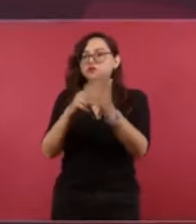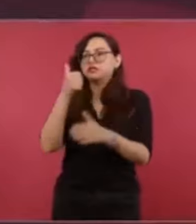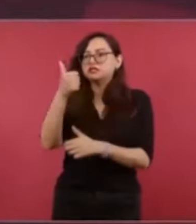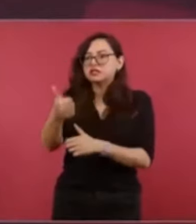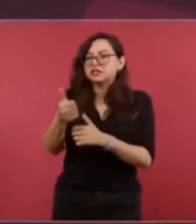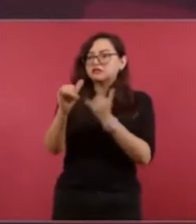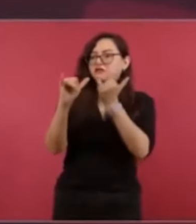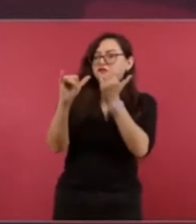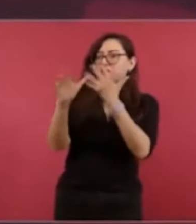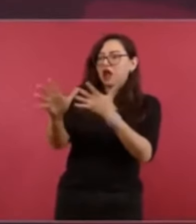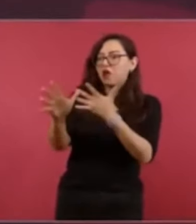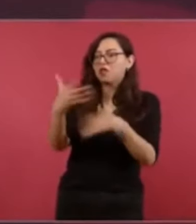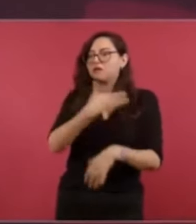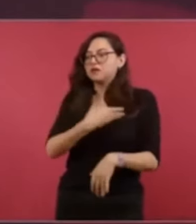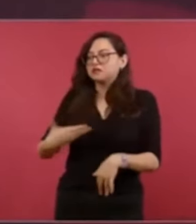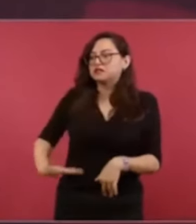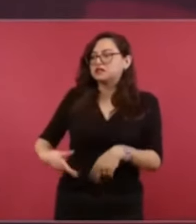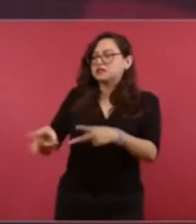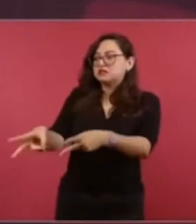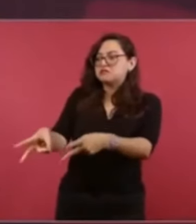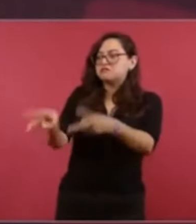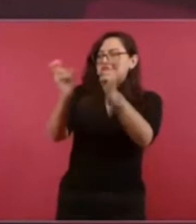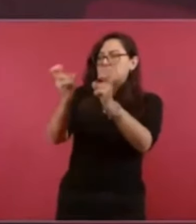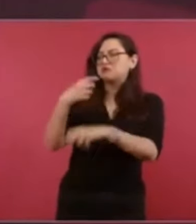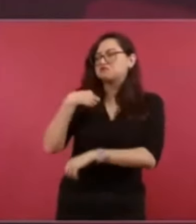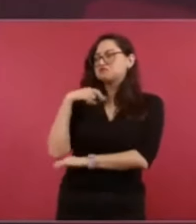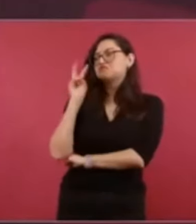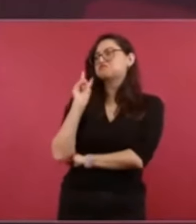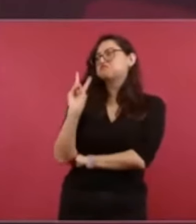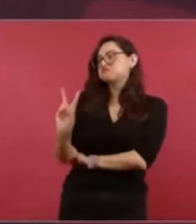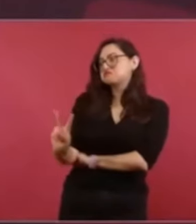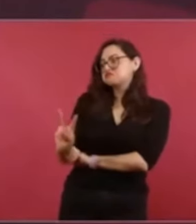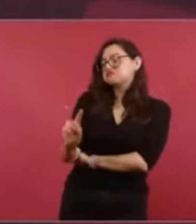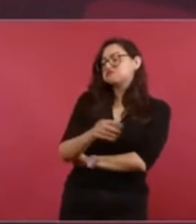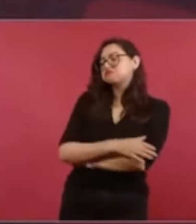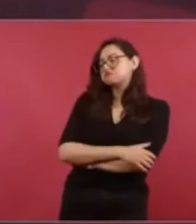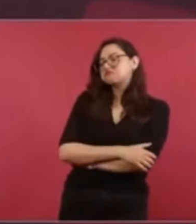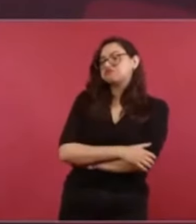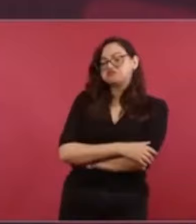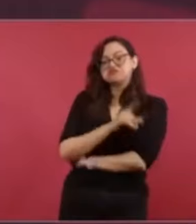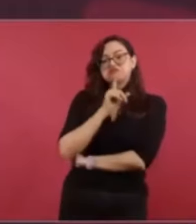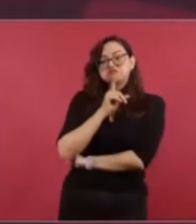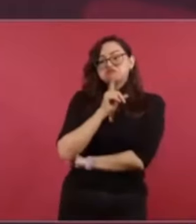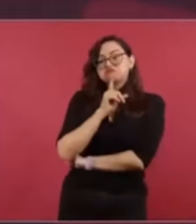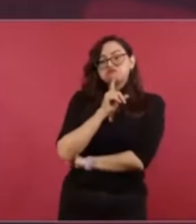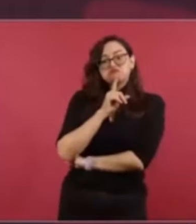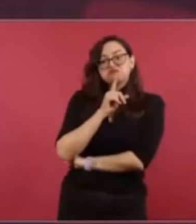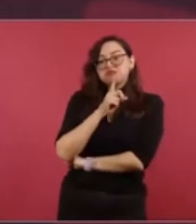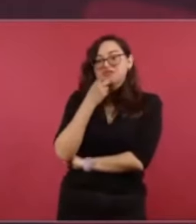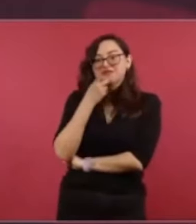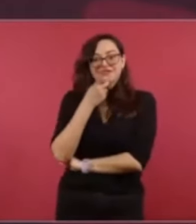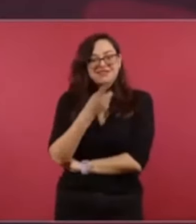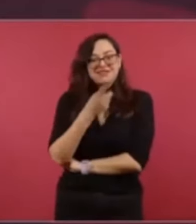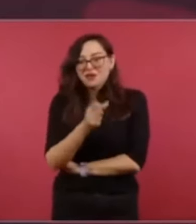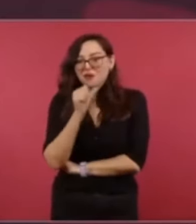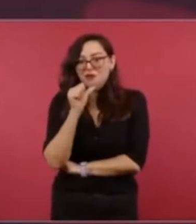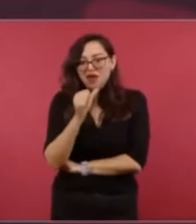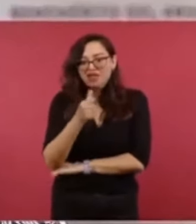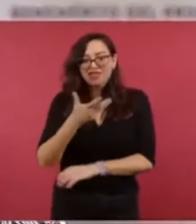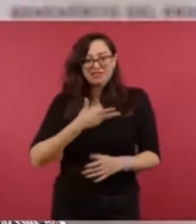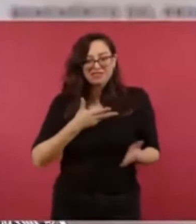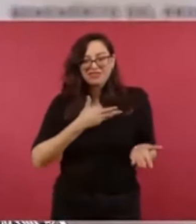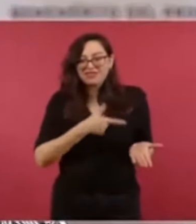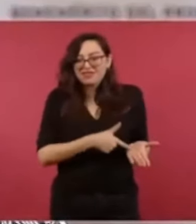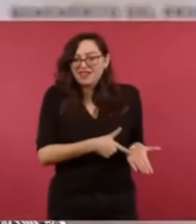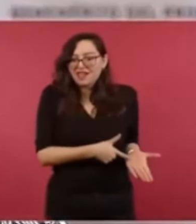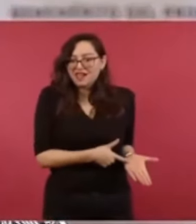este tiempo. A pesar de que muchos siguen negando la existencia de un fraude electoral en 2006 y que